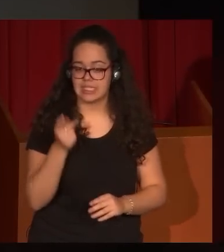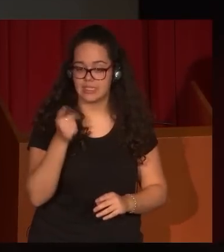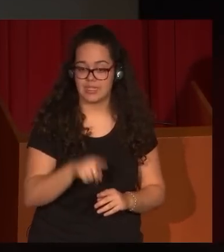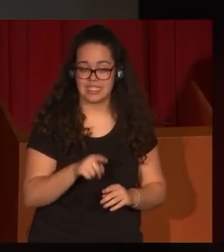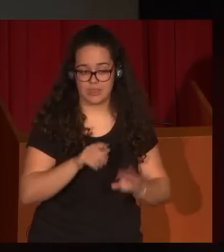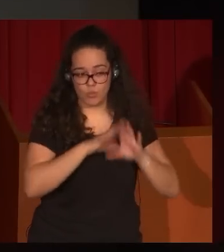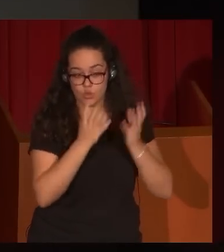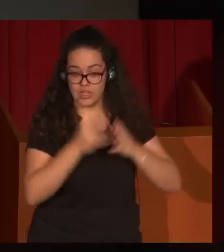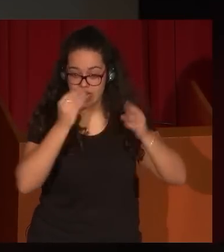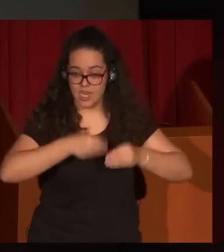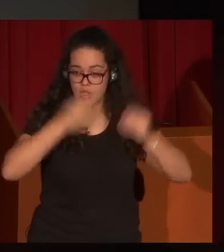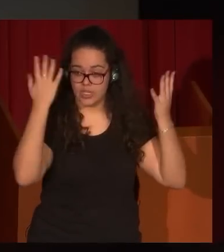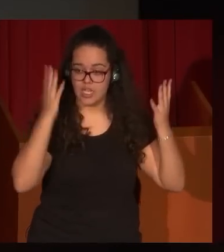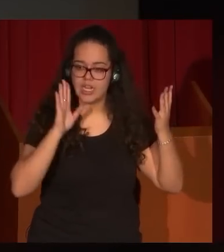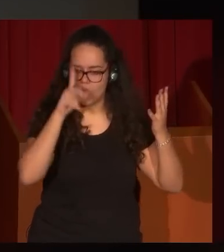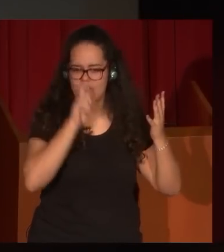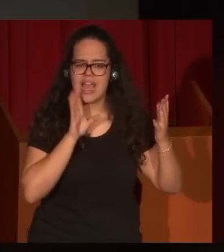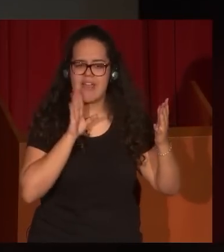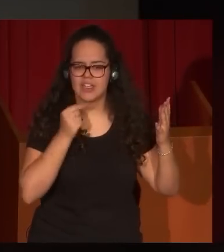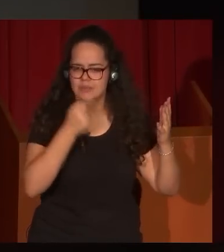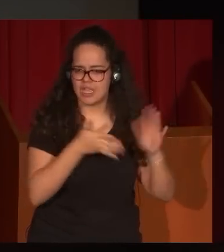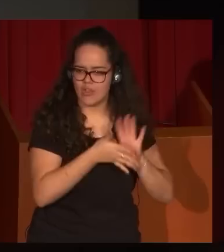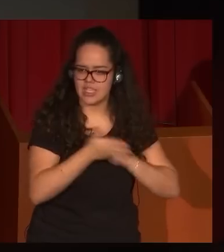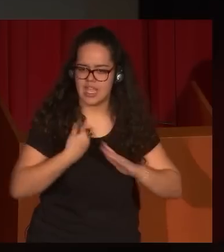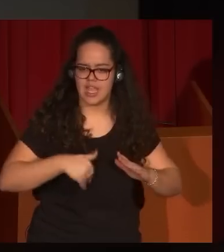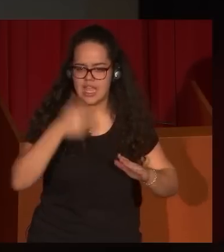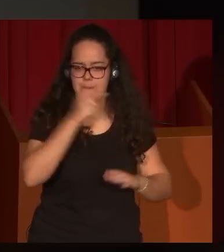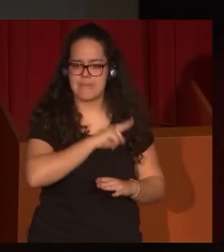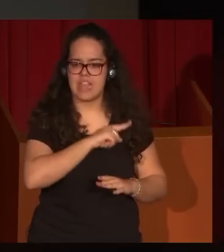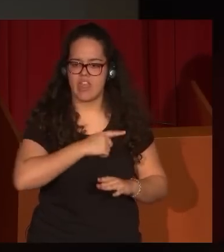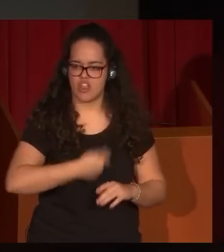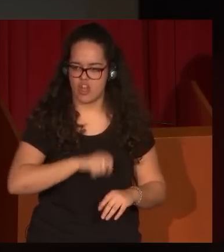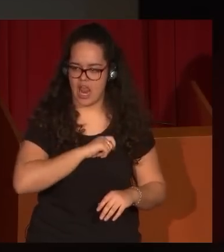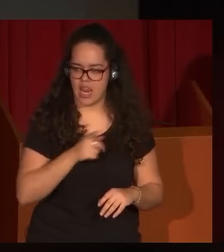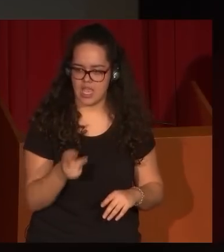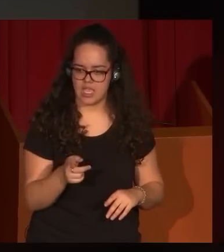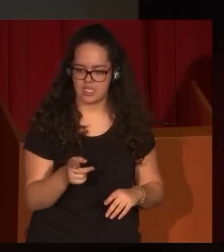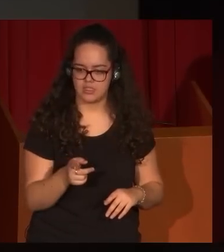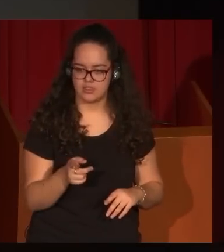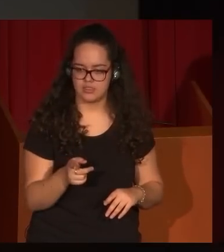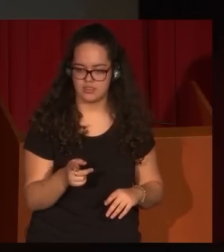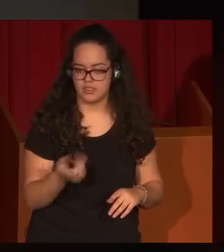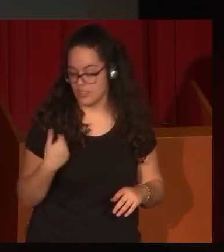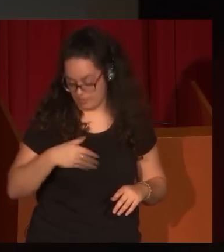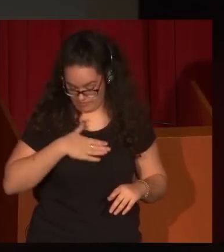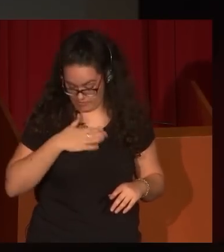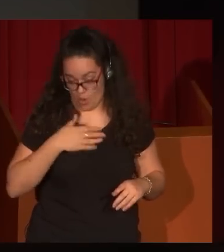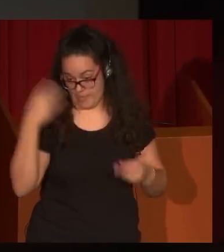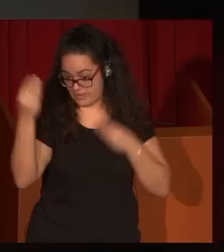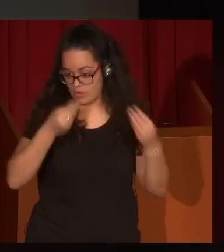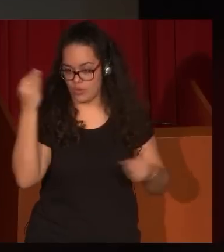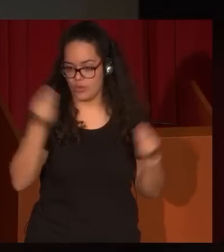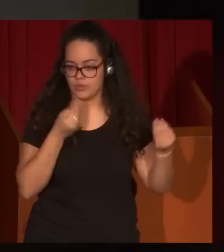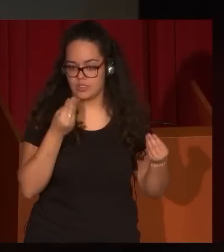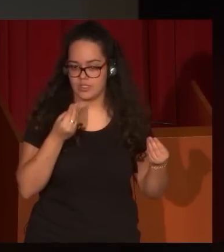de la alegoría, recuerden como antes les había dicho que perteneció a la milicia nacional y es muy curioso, eso es una deducción absolutamente mía pero que eso